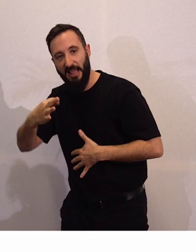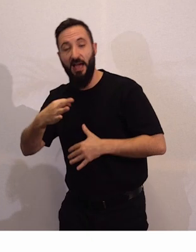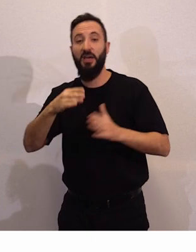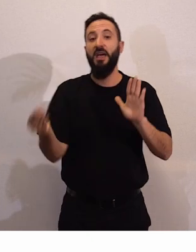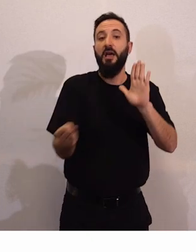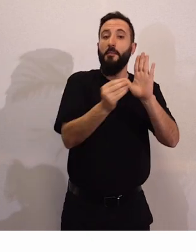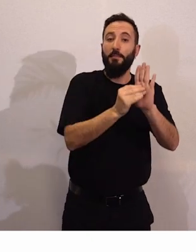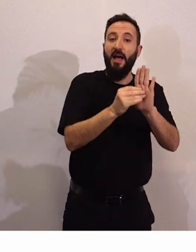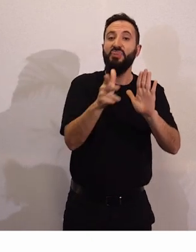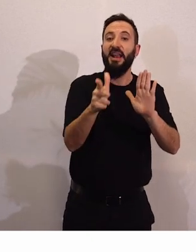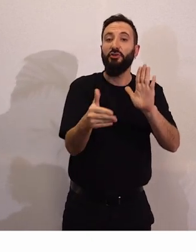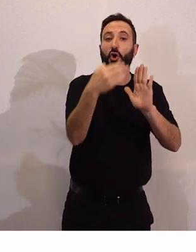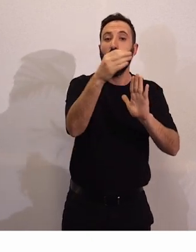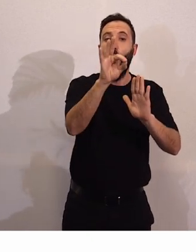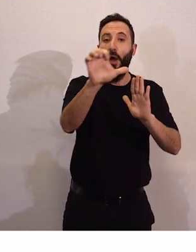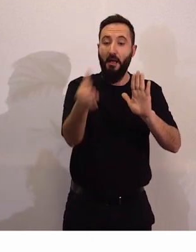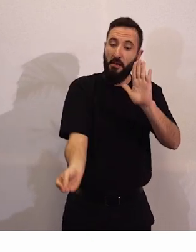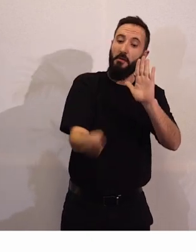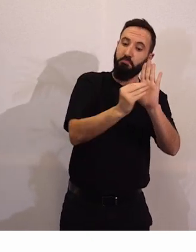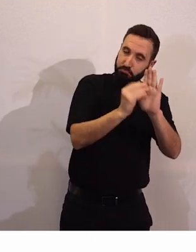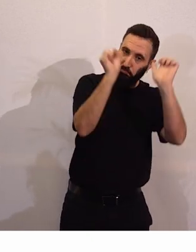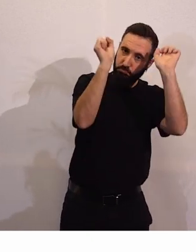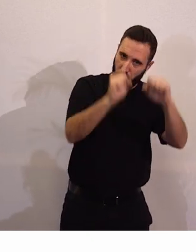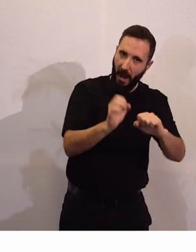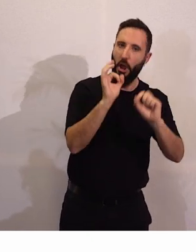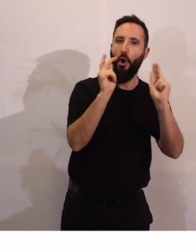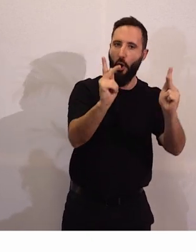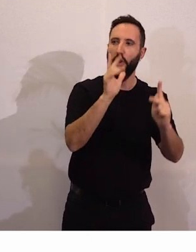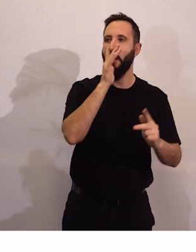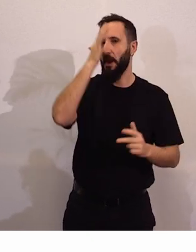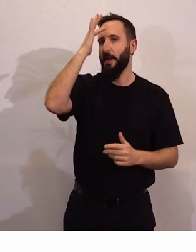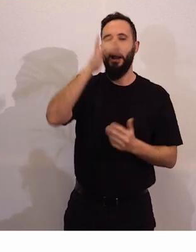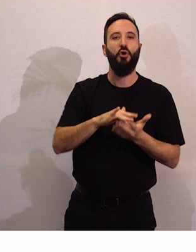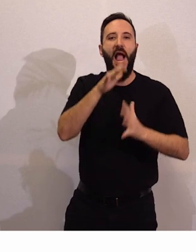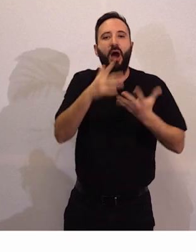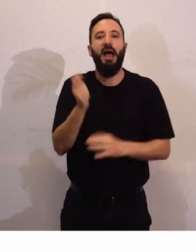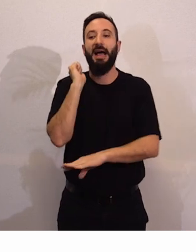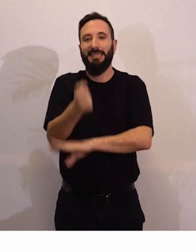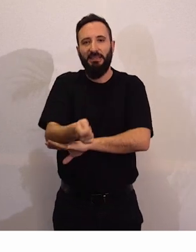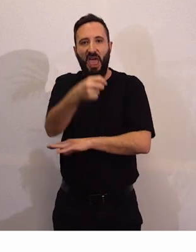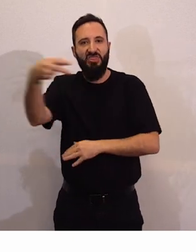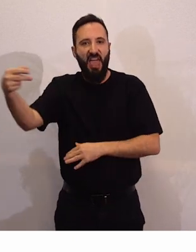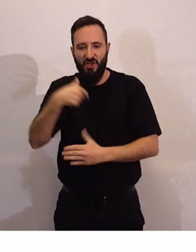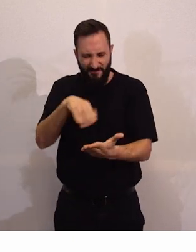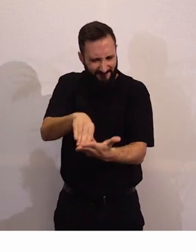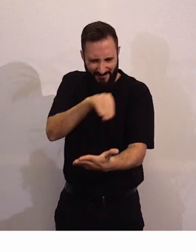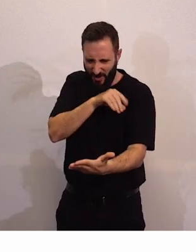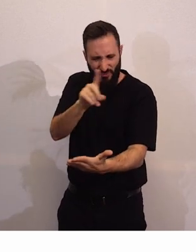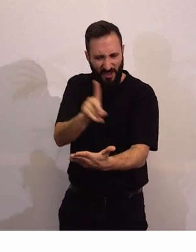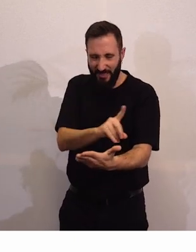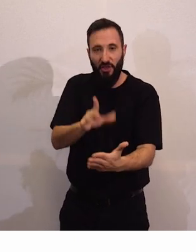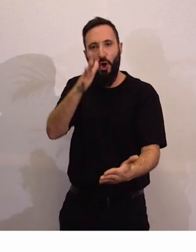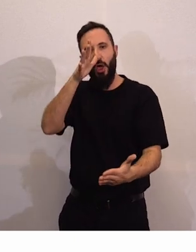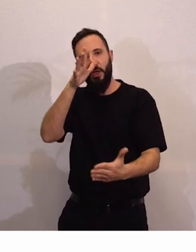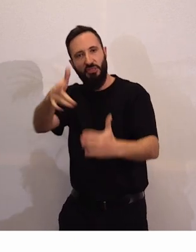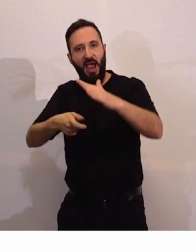permite que si hay un incumplimiento pues por ejemplo ahora si una sentencia no se entiende pues yo puedo denunciar porque hay una ley